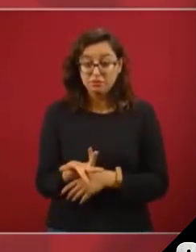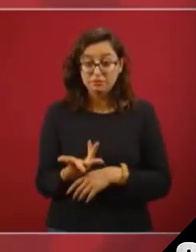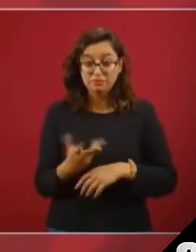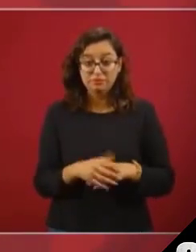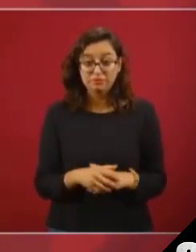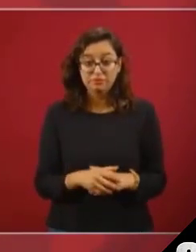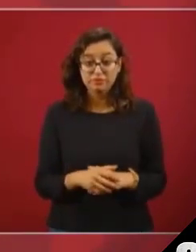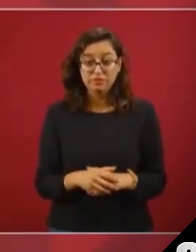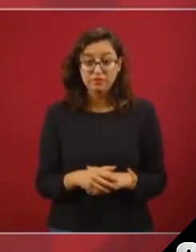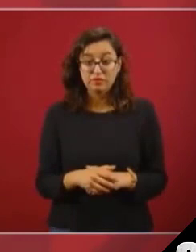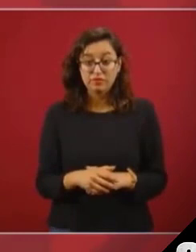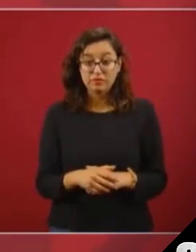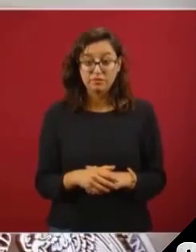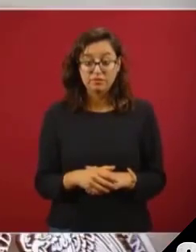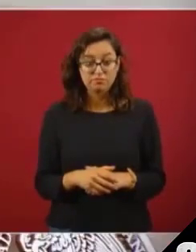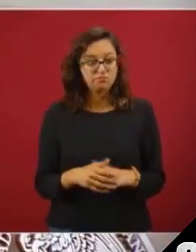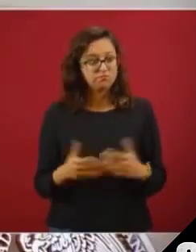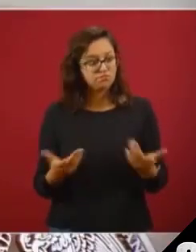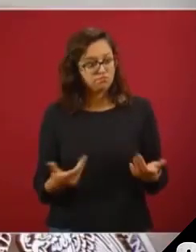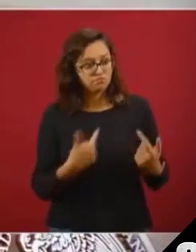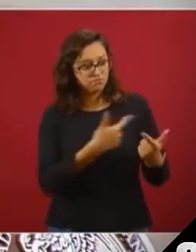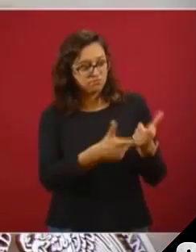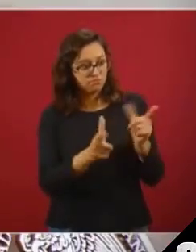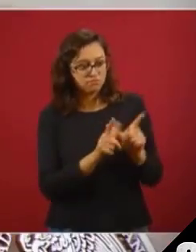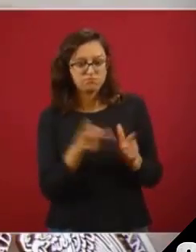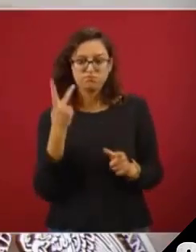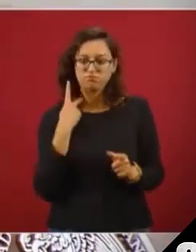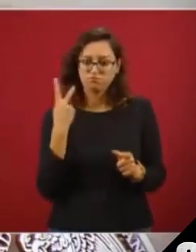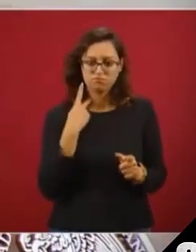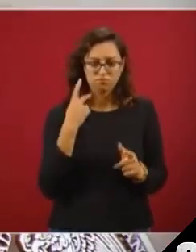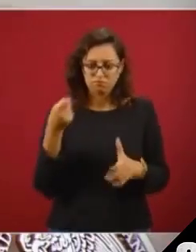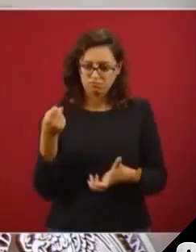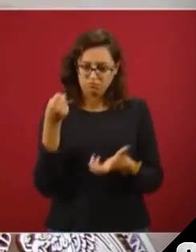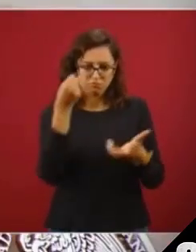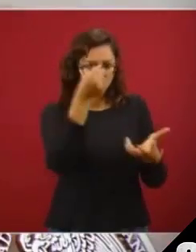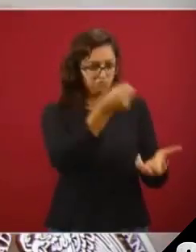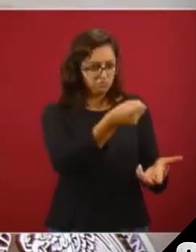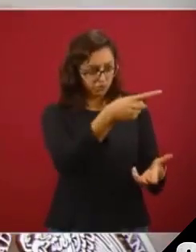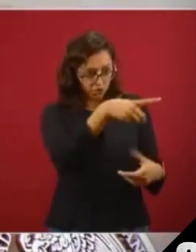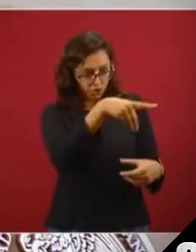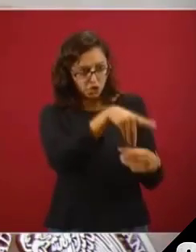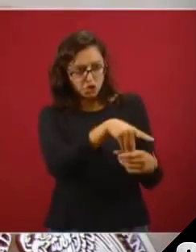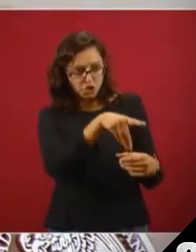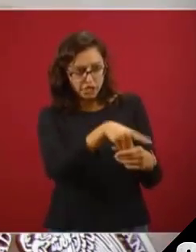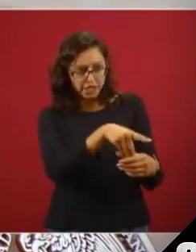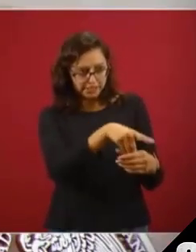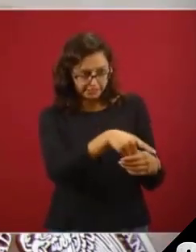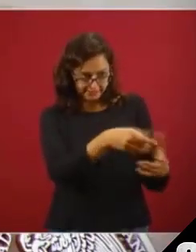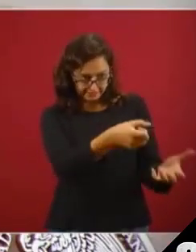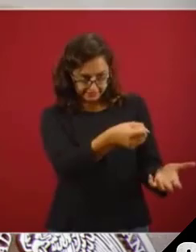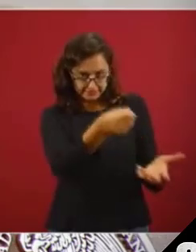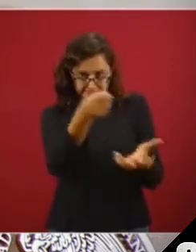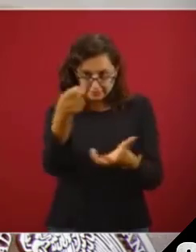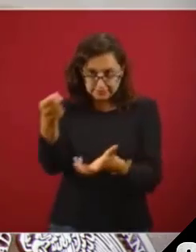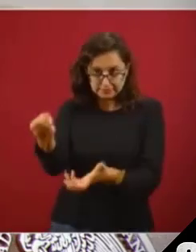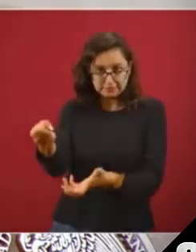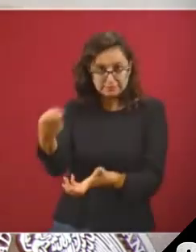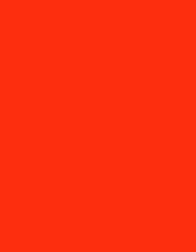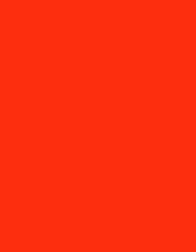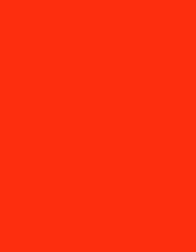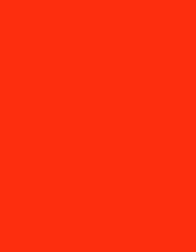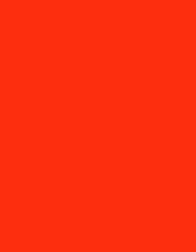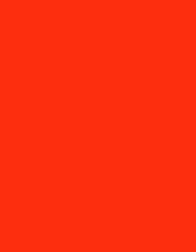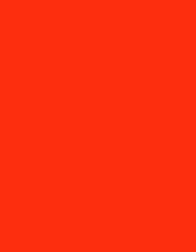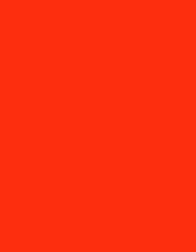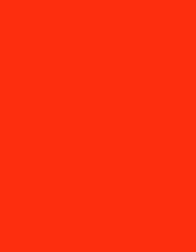Entonces, una aportación así ayudaría